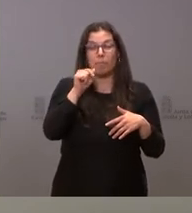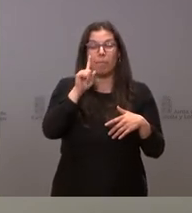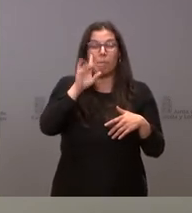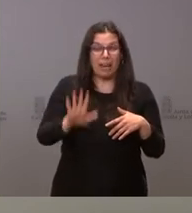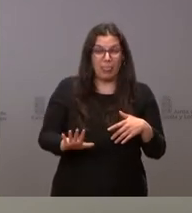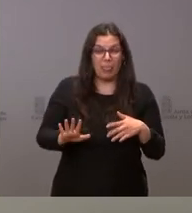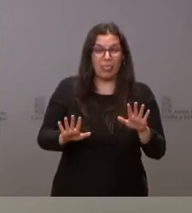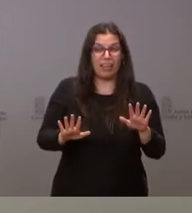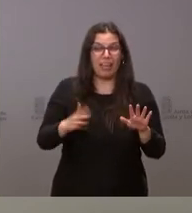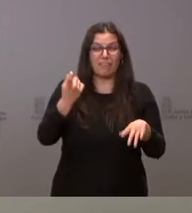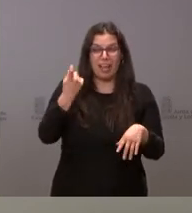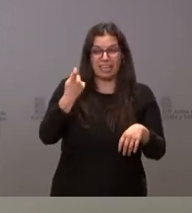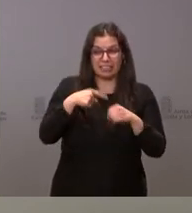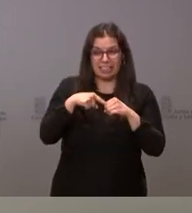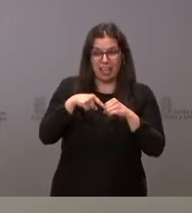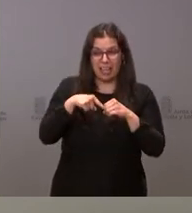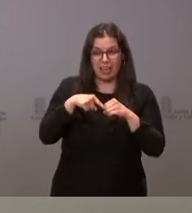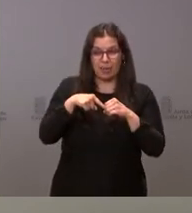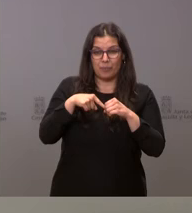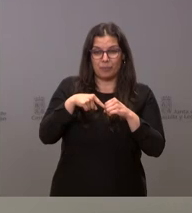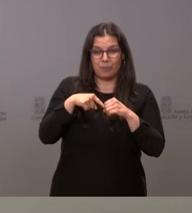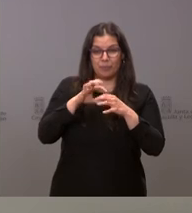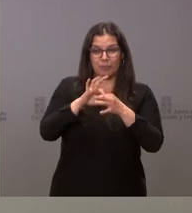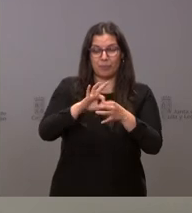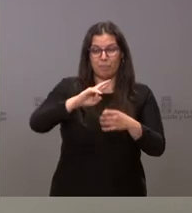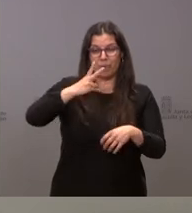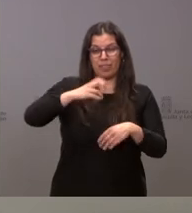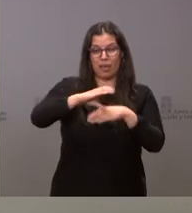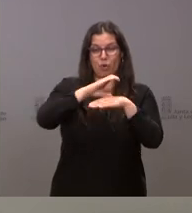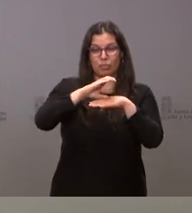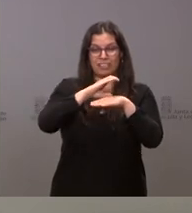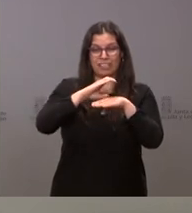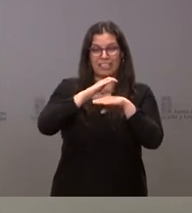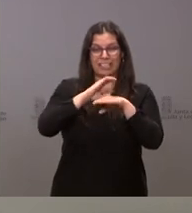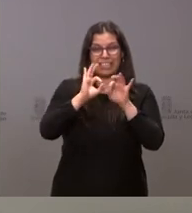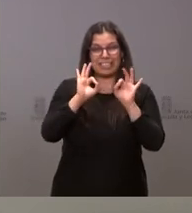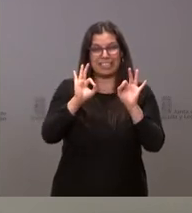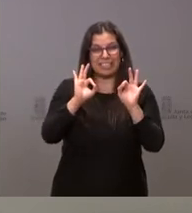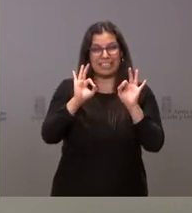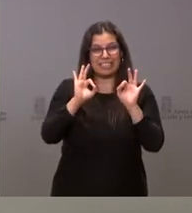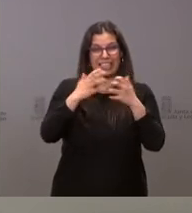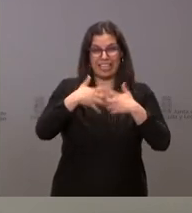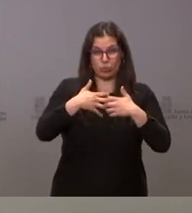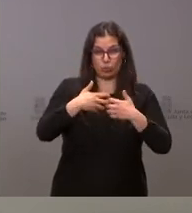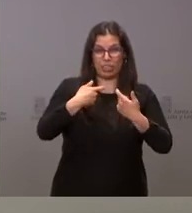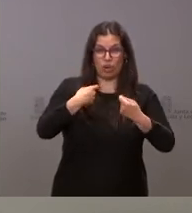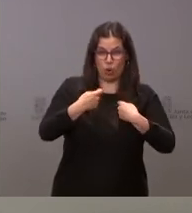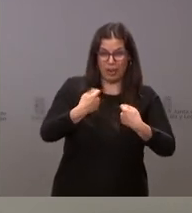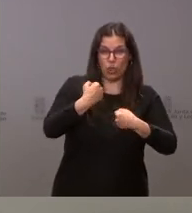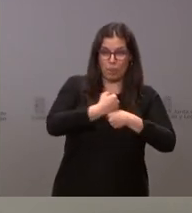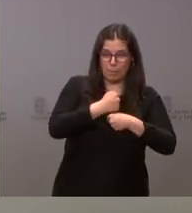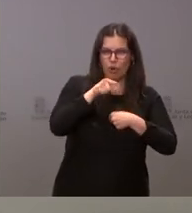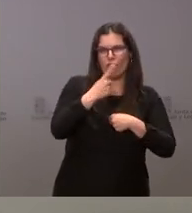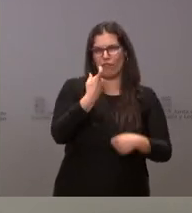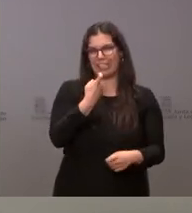que está vacante el que corresponde a la Consejería de Industria, Comercio y Empleo,